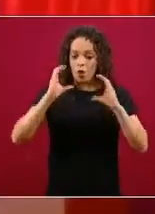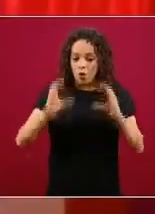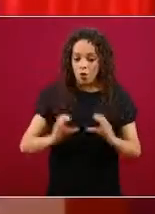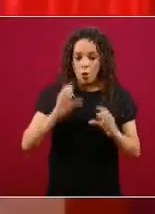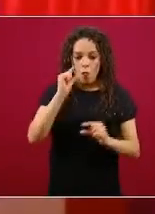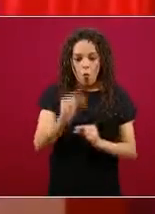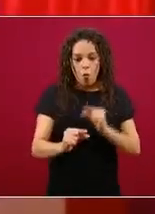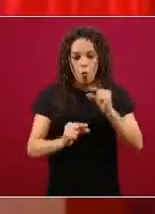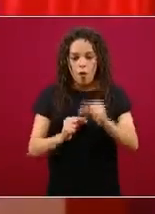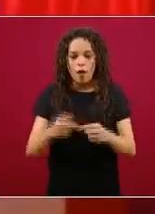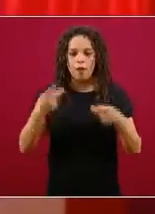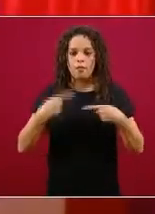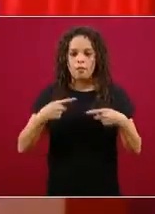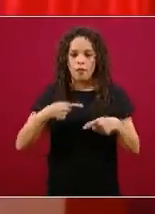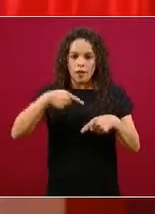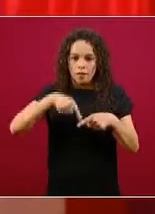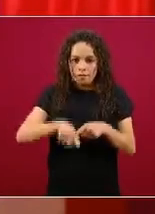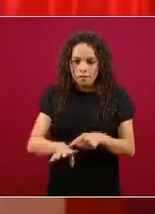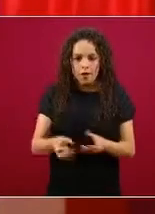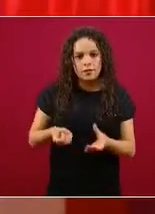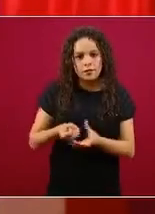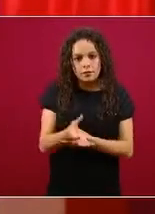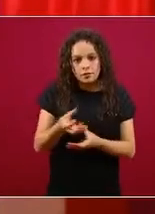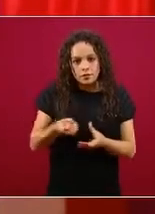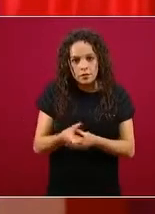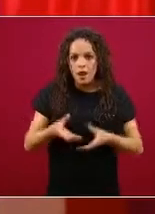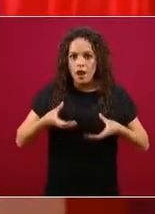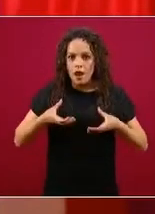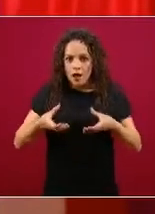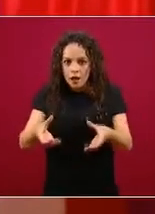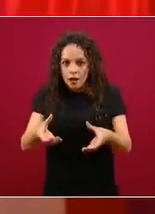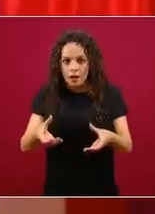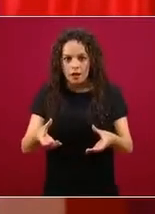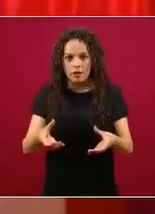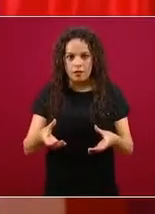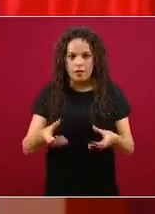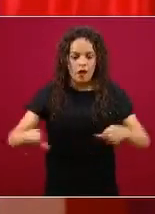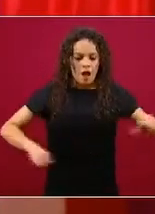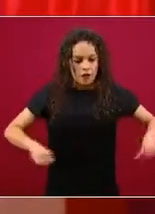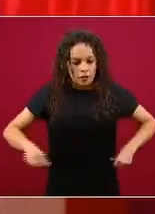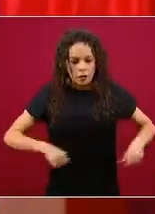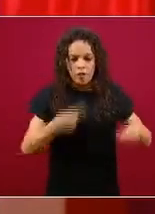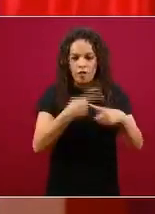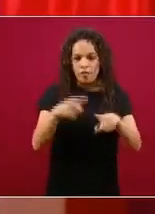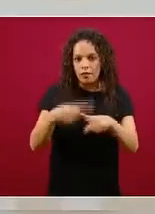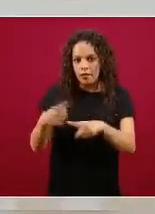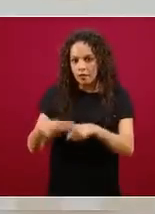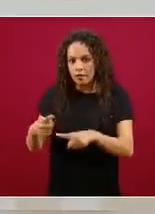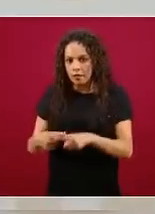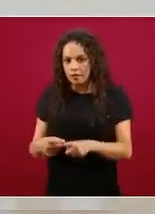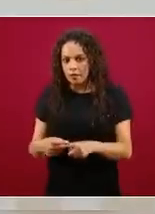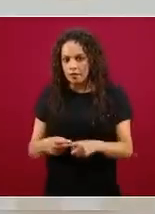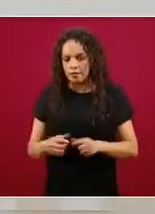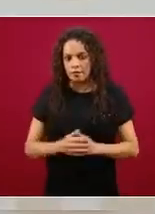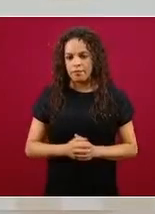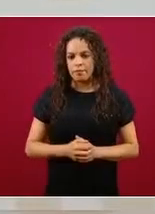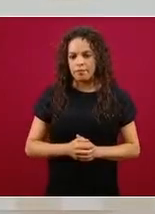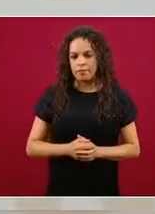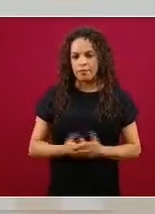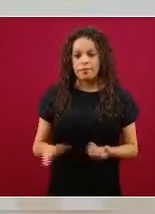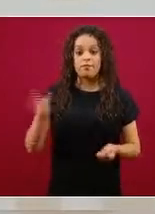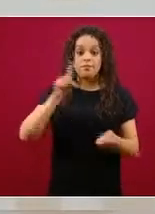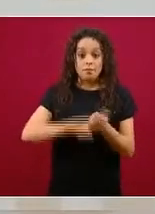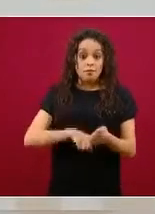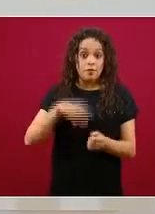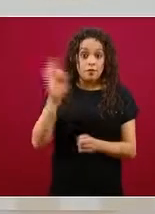organizada planeada supervisada si empieza a haber prolongación de la epidemia repunte